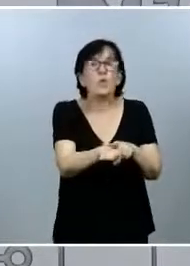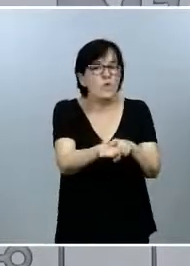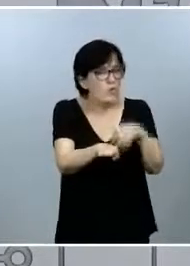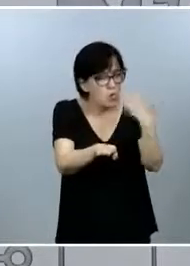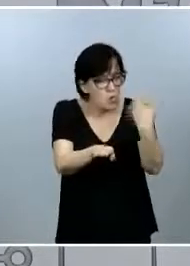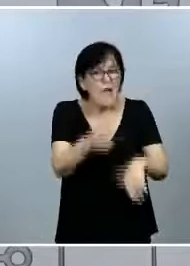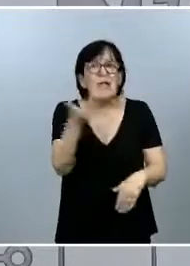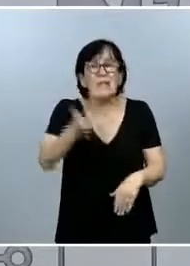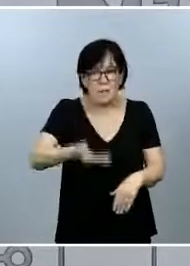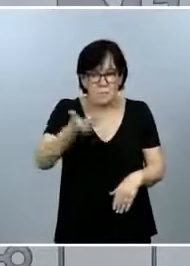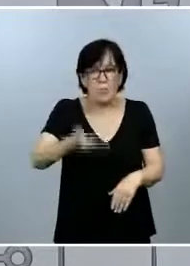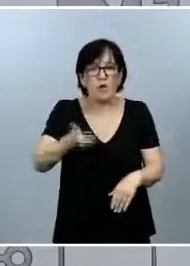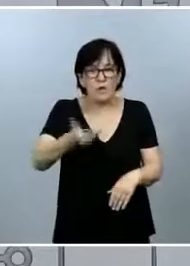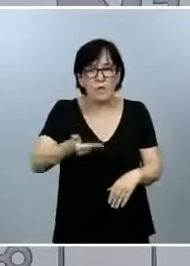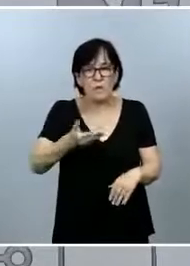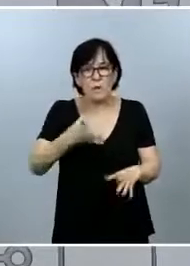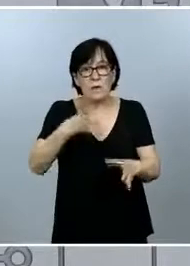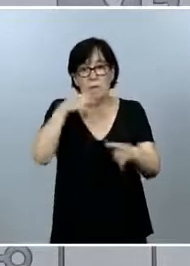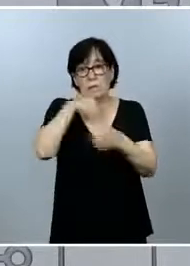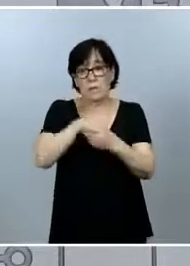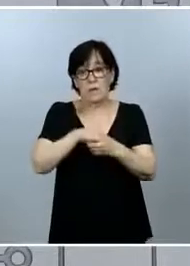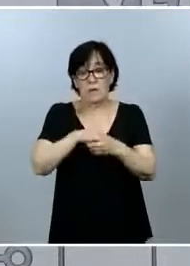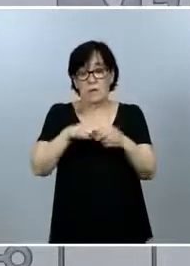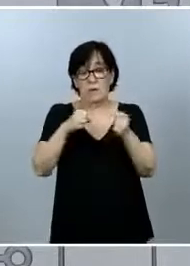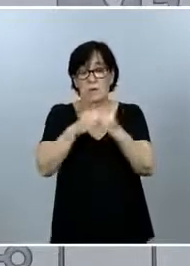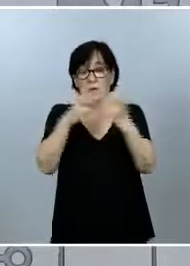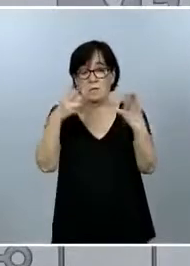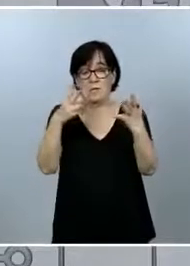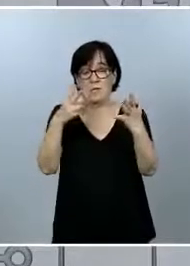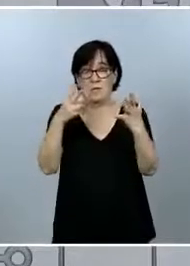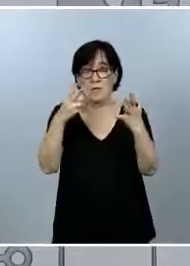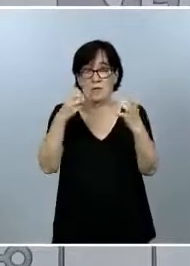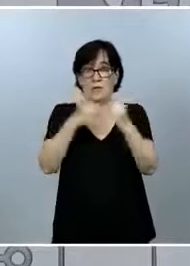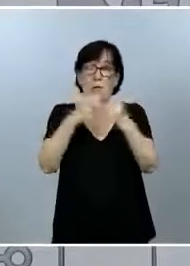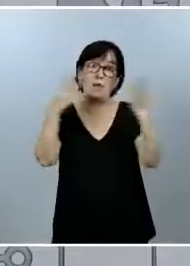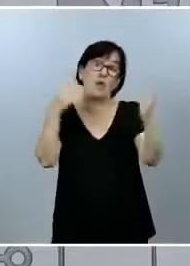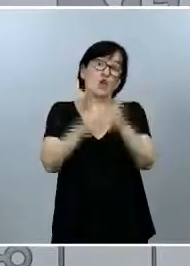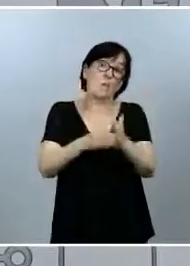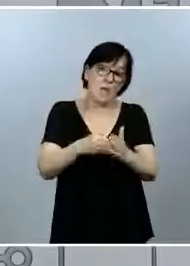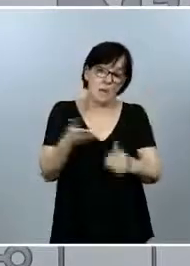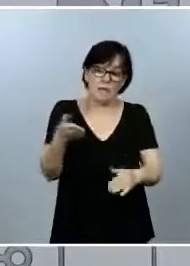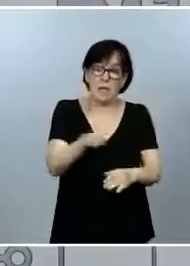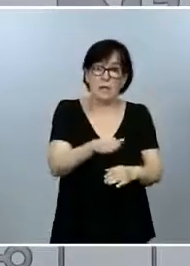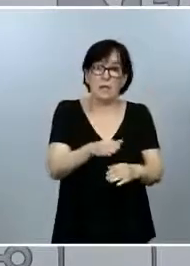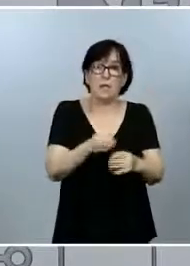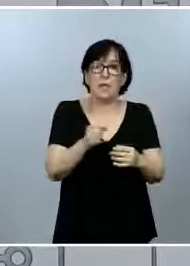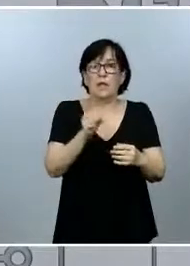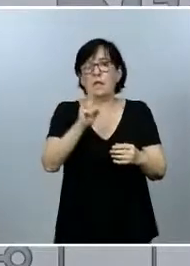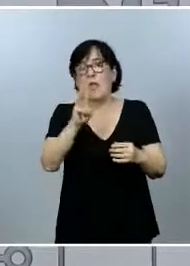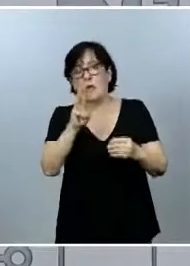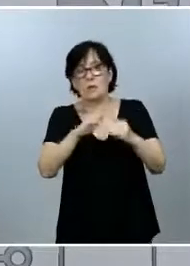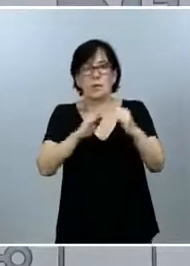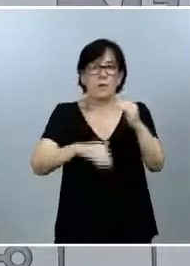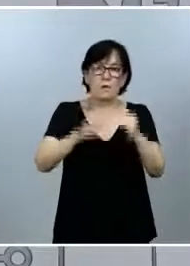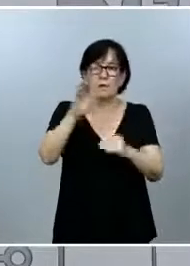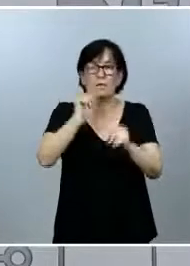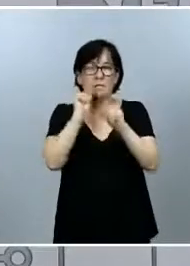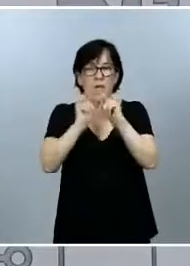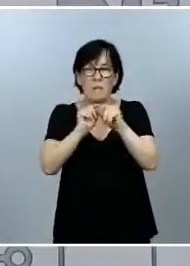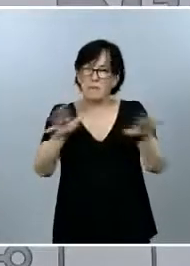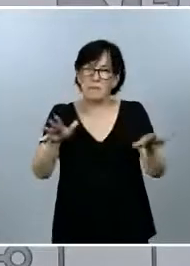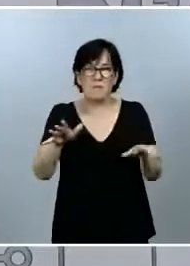dentro de 27-28.000 fallecidos, esa cifra desde el punto de vista epidemiológico